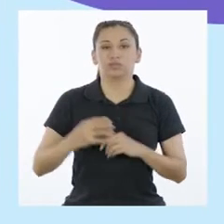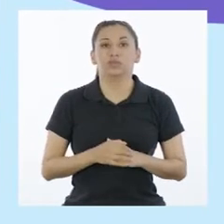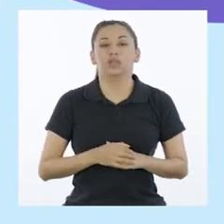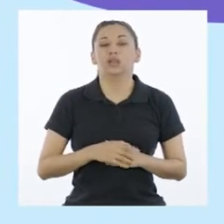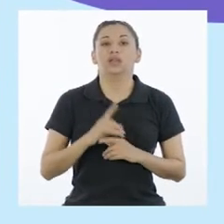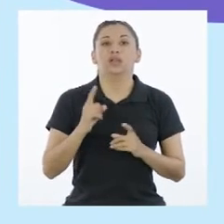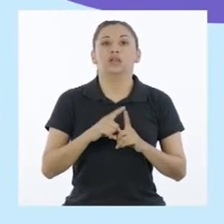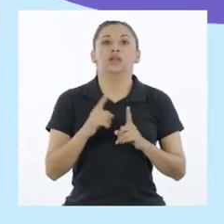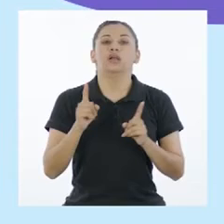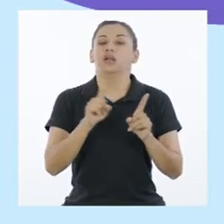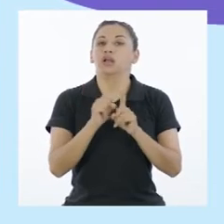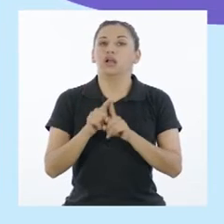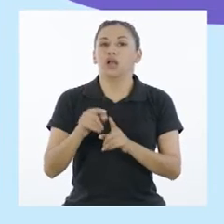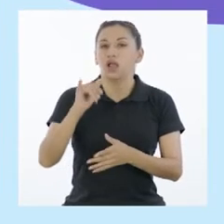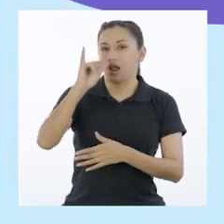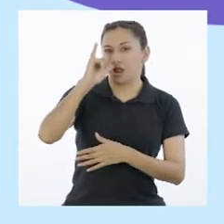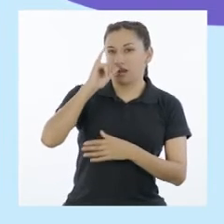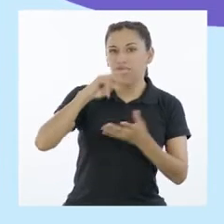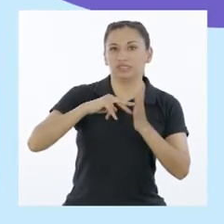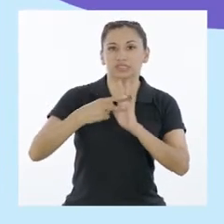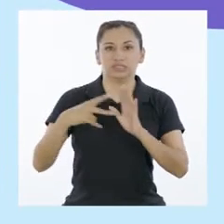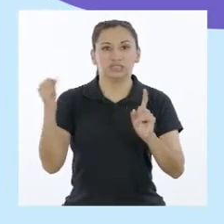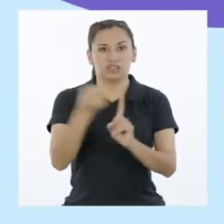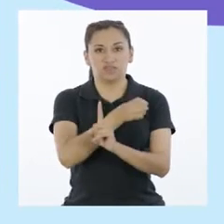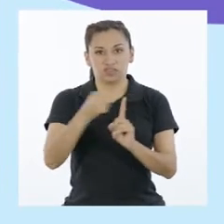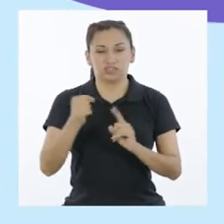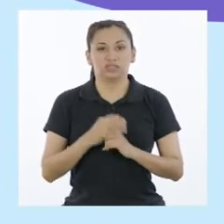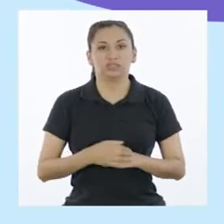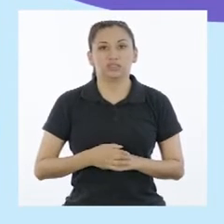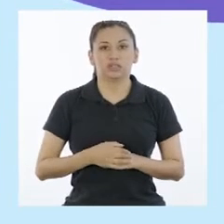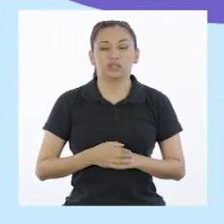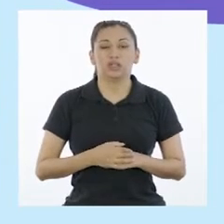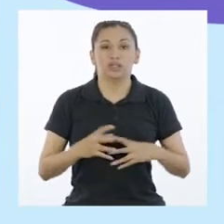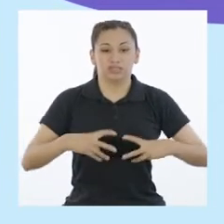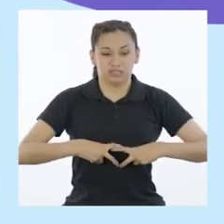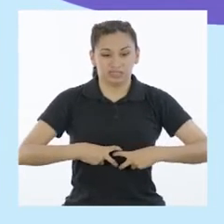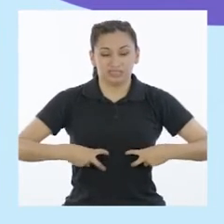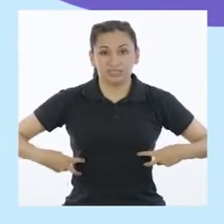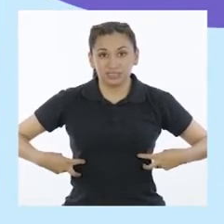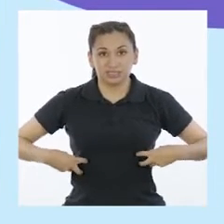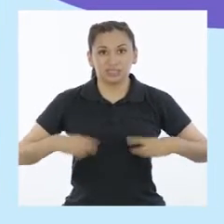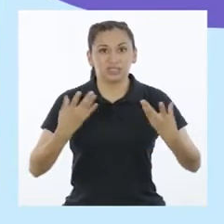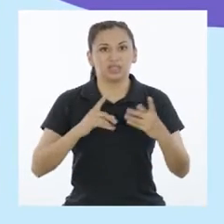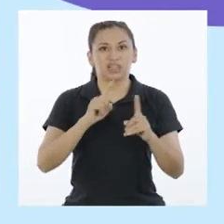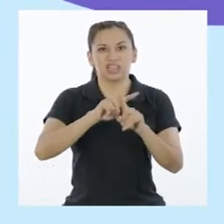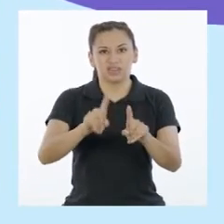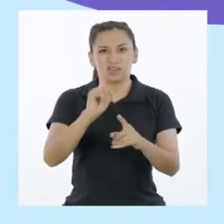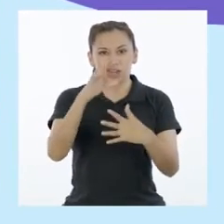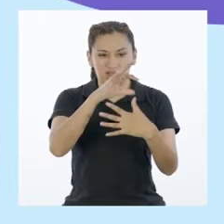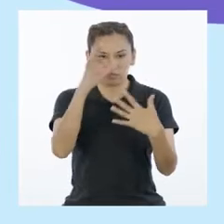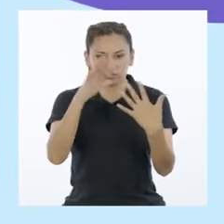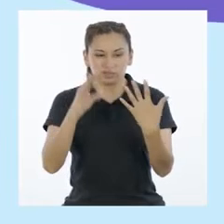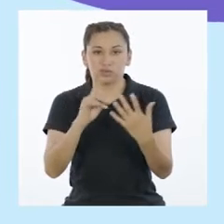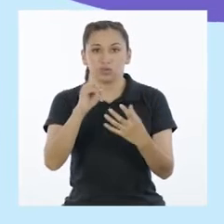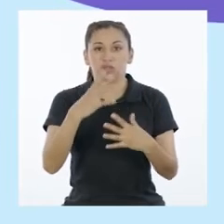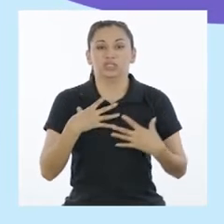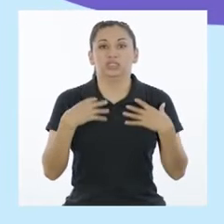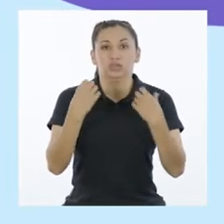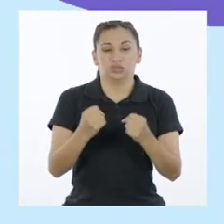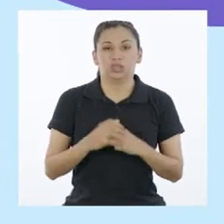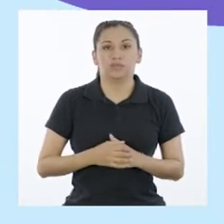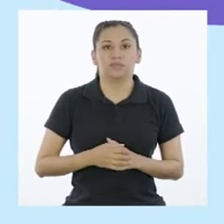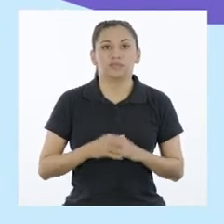el alcoholismo fomenta la violencia, combatimos la desnutrición desde una alternativa saludable,